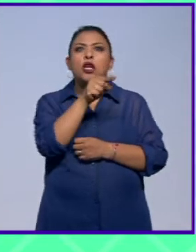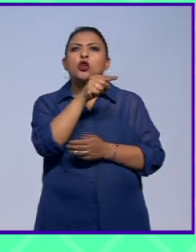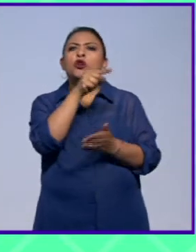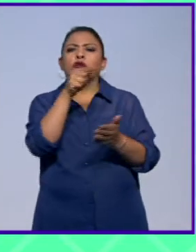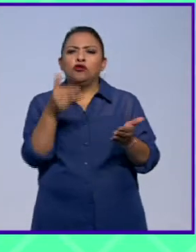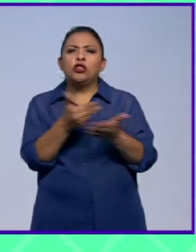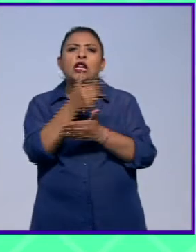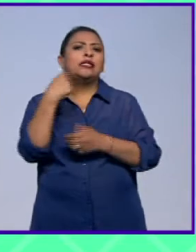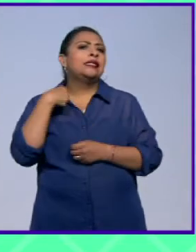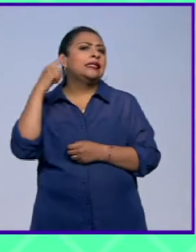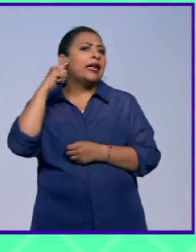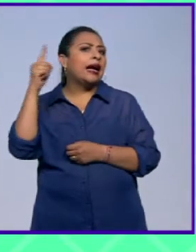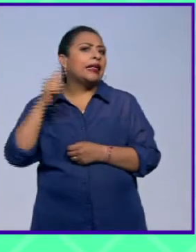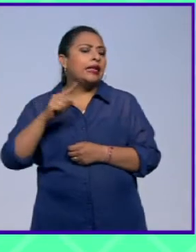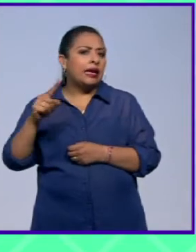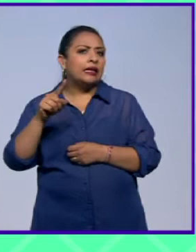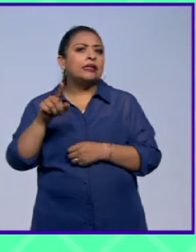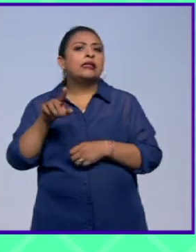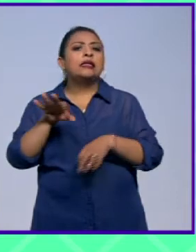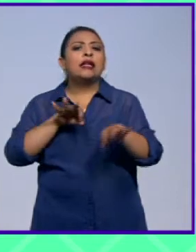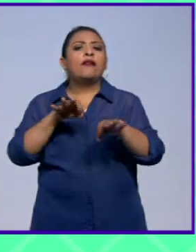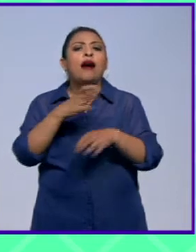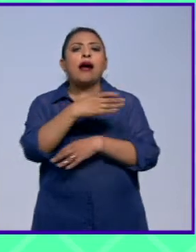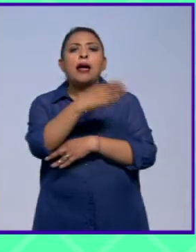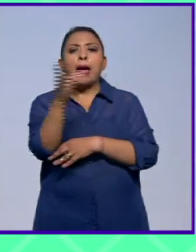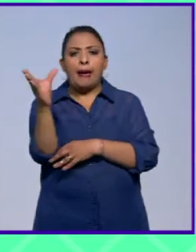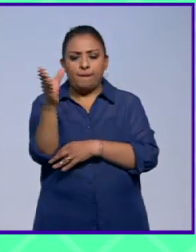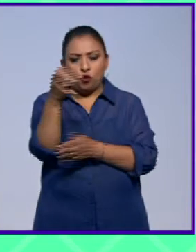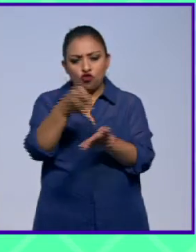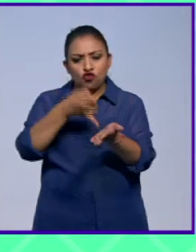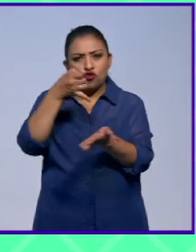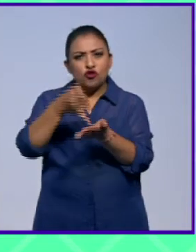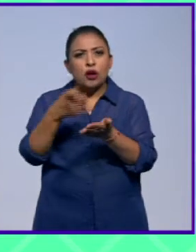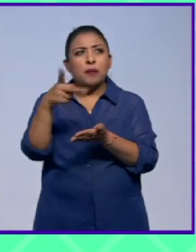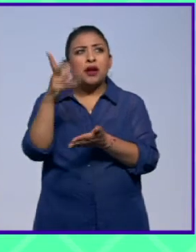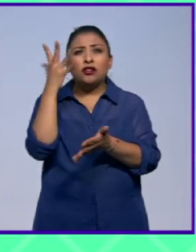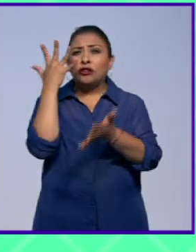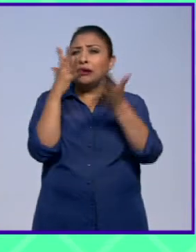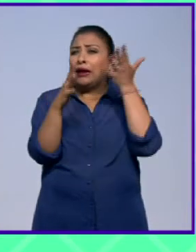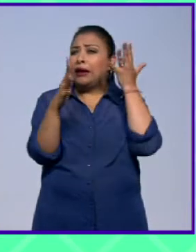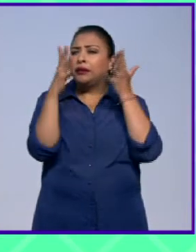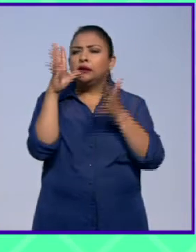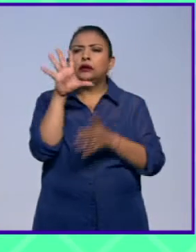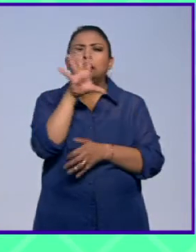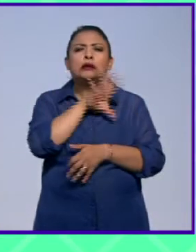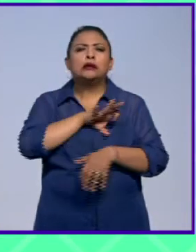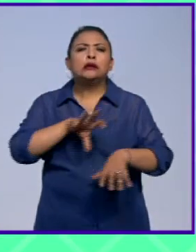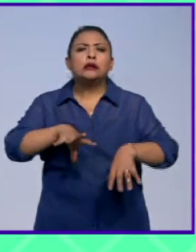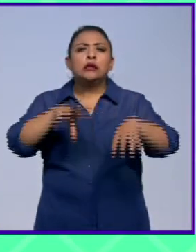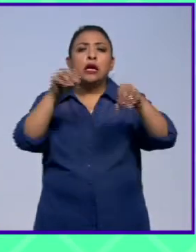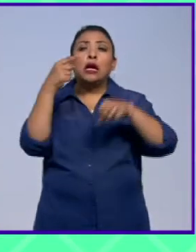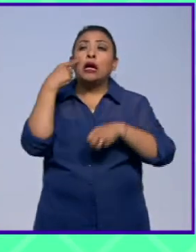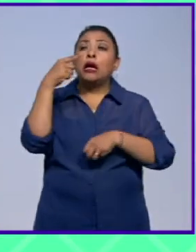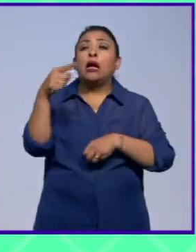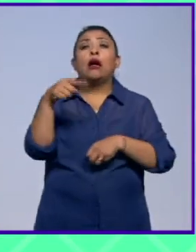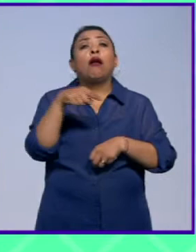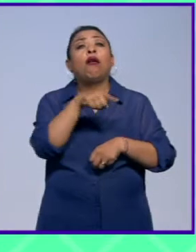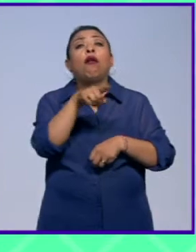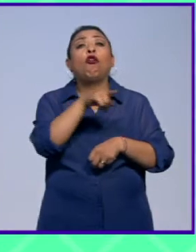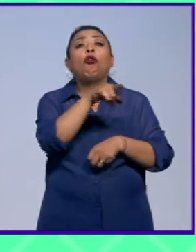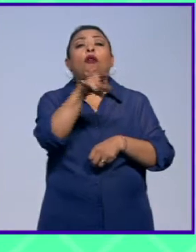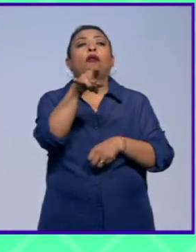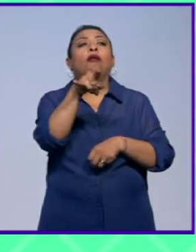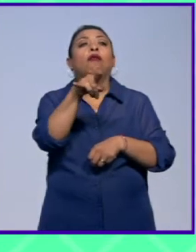Zacatecas trabajaban la tierra pero era muy travieso y le encantaba el circo entonces pasaba una caravana y se iba